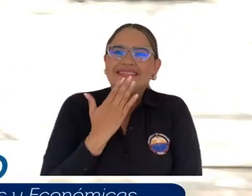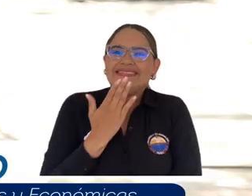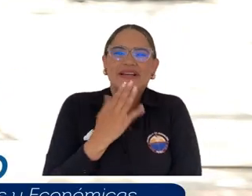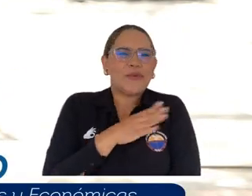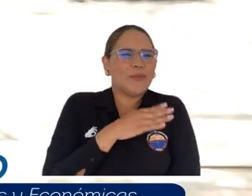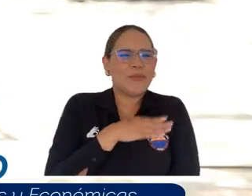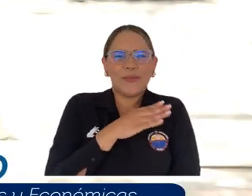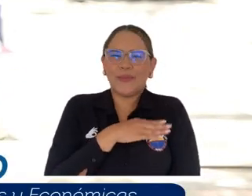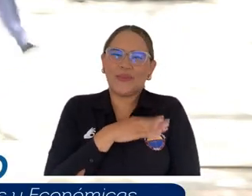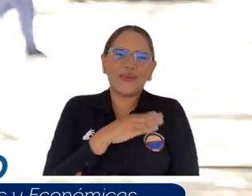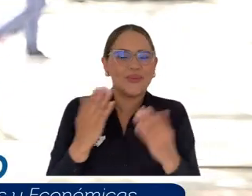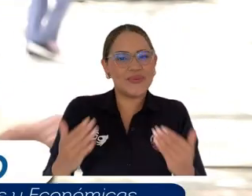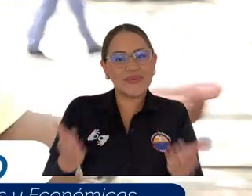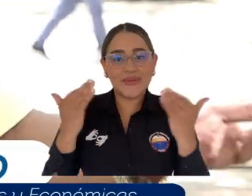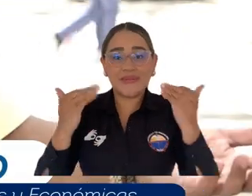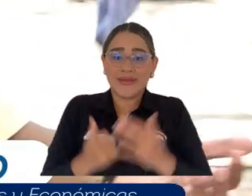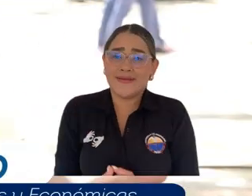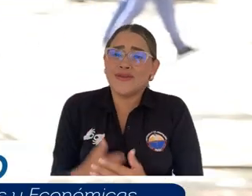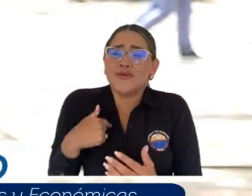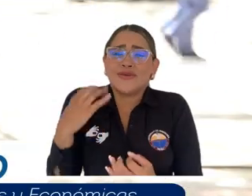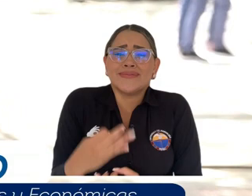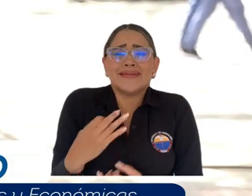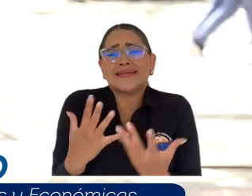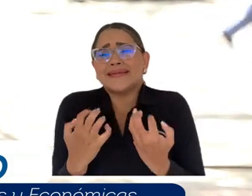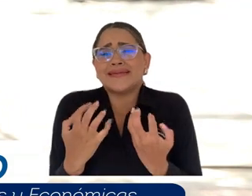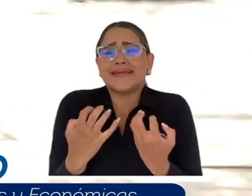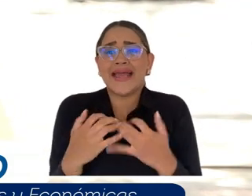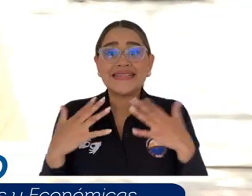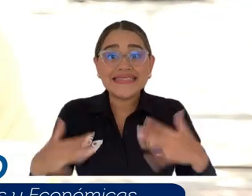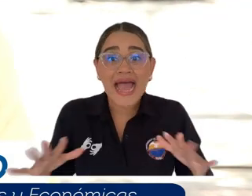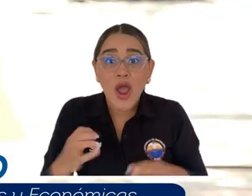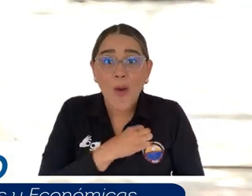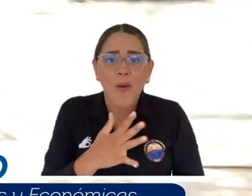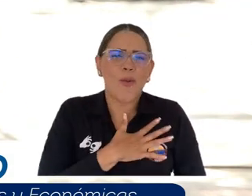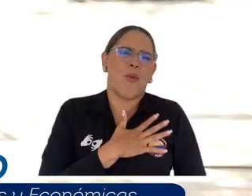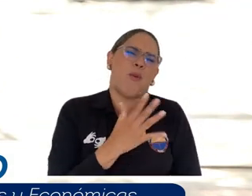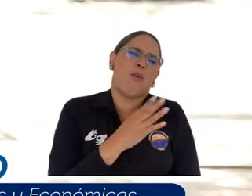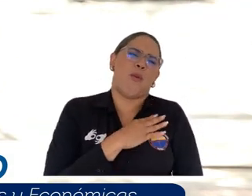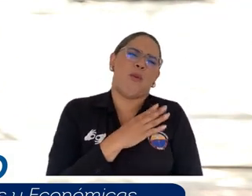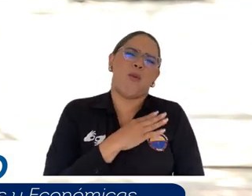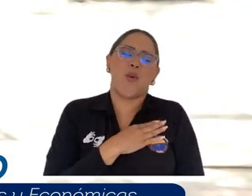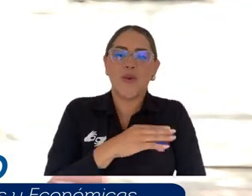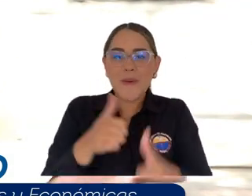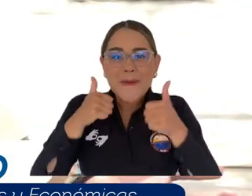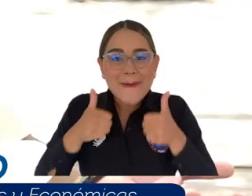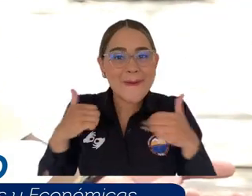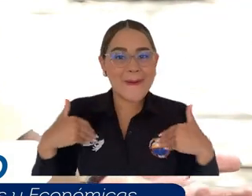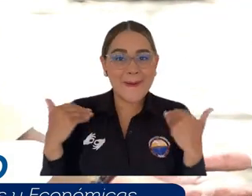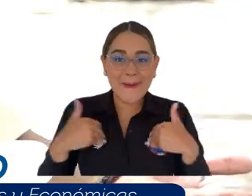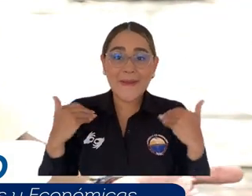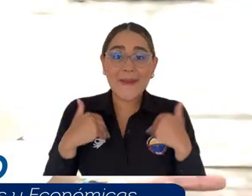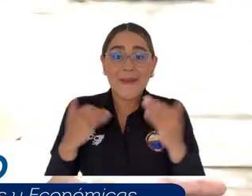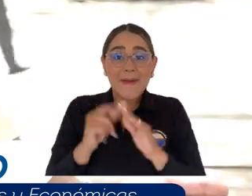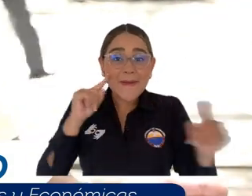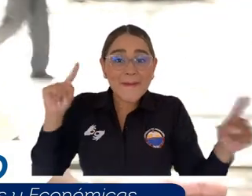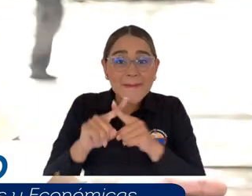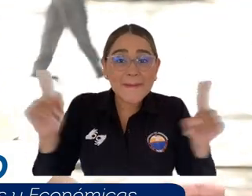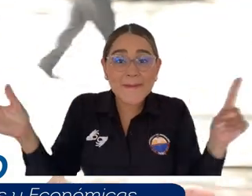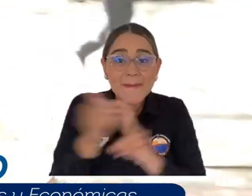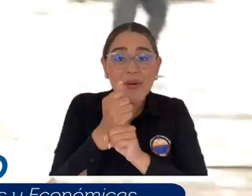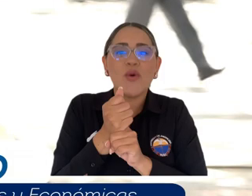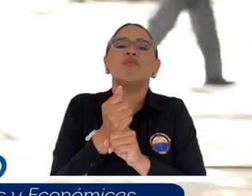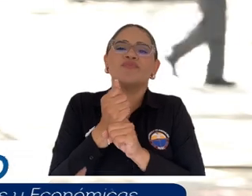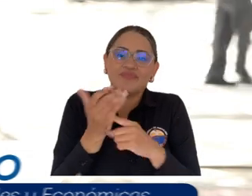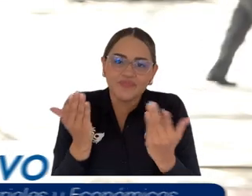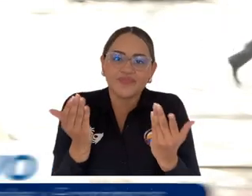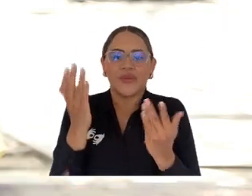satisfacción que siempre he querido y ya que se me dio esta oportunidad, para mí es un éxito alcanzado,